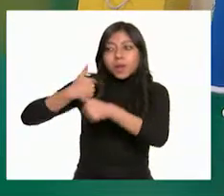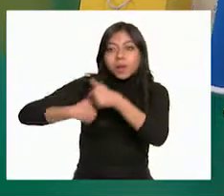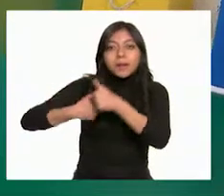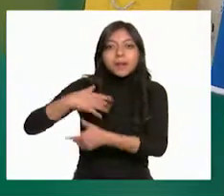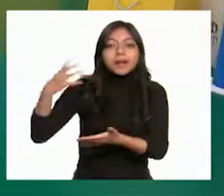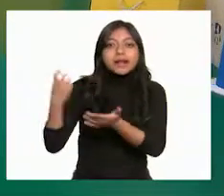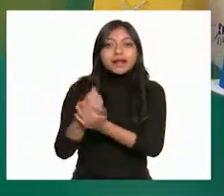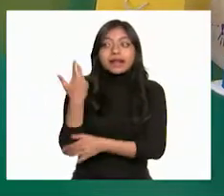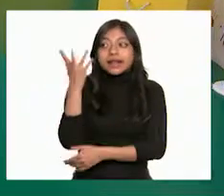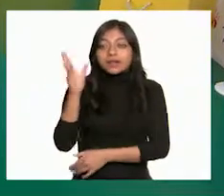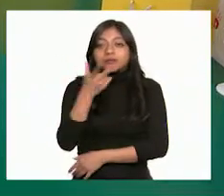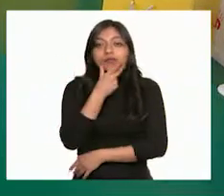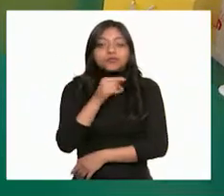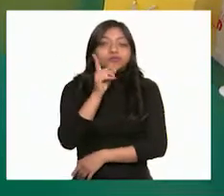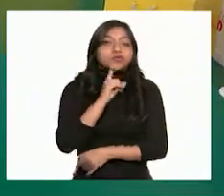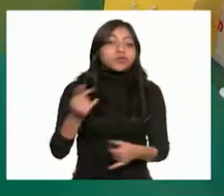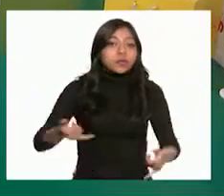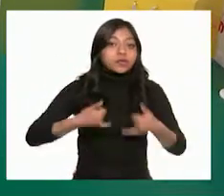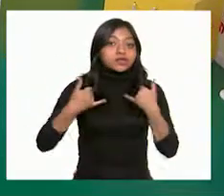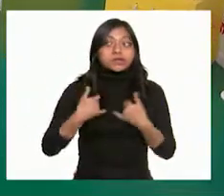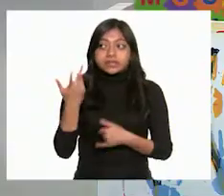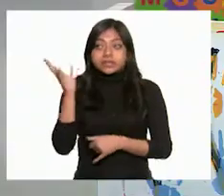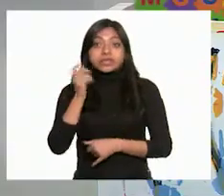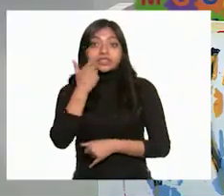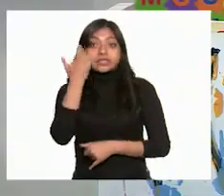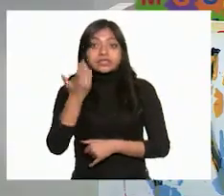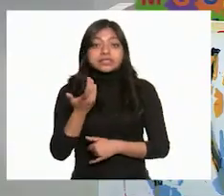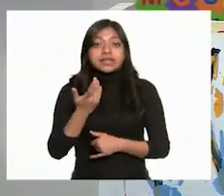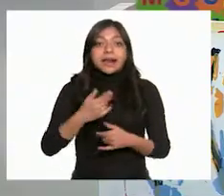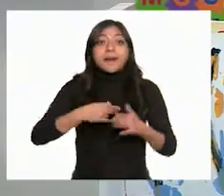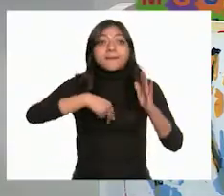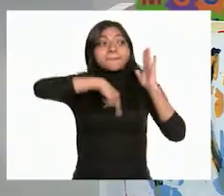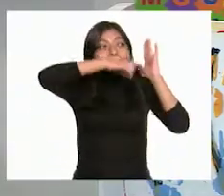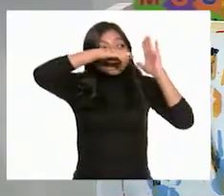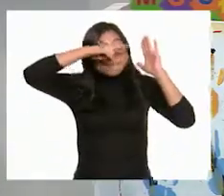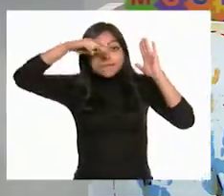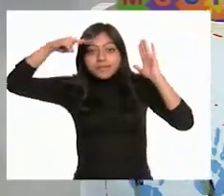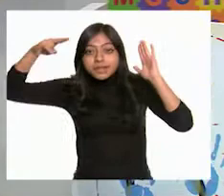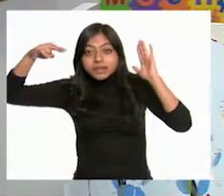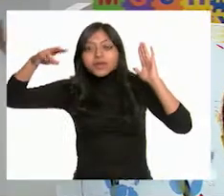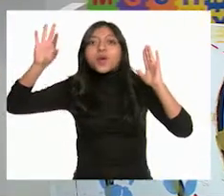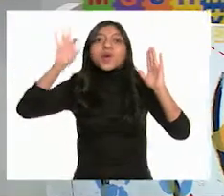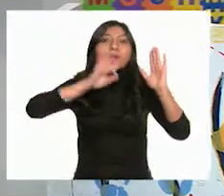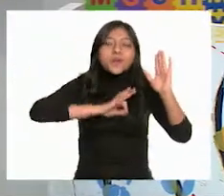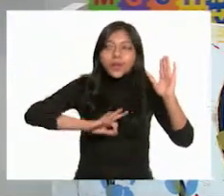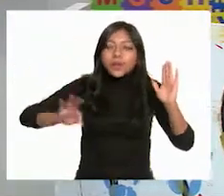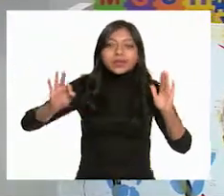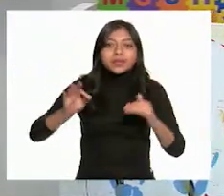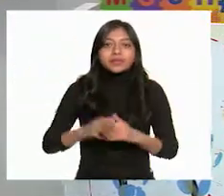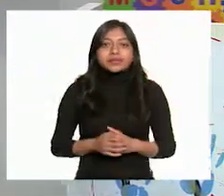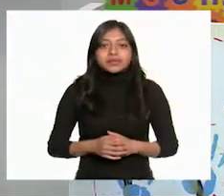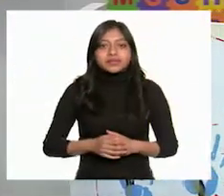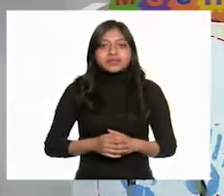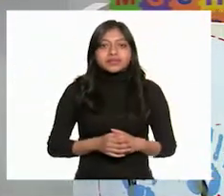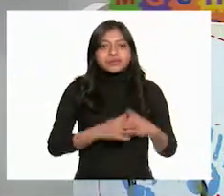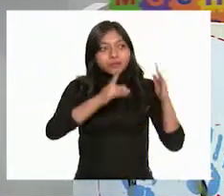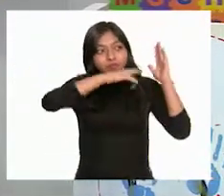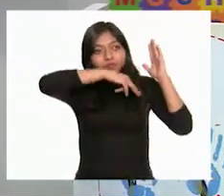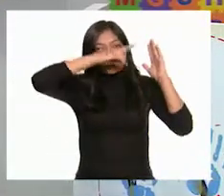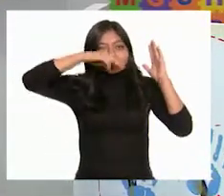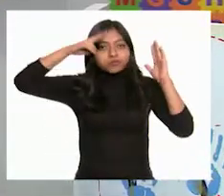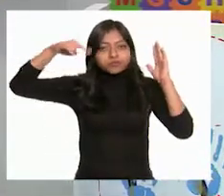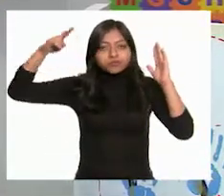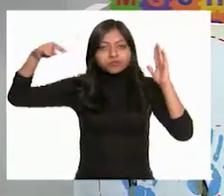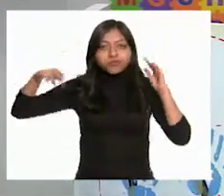las jóvenes y los jóvenes que se interesen en decorar esta barda con alguna pintura o algo así, que